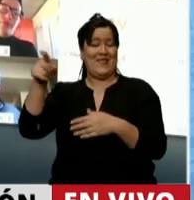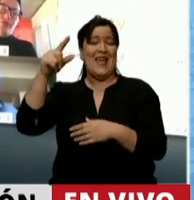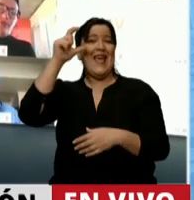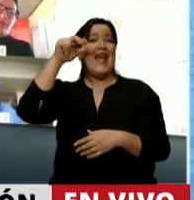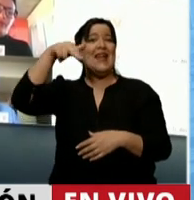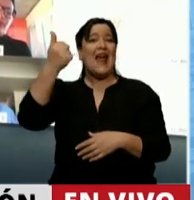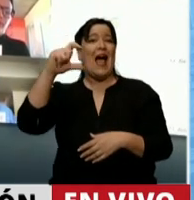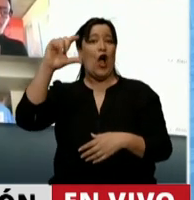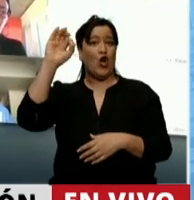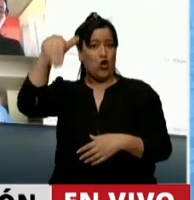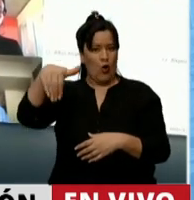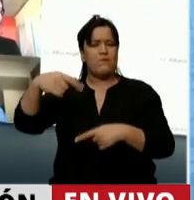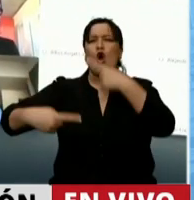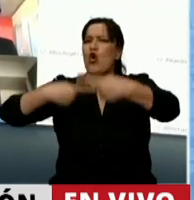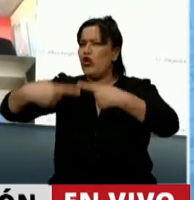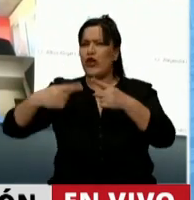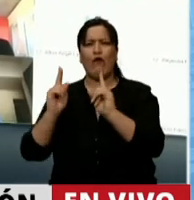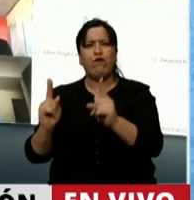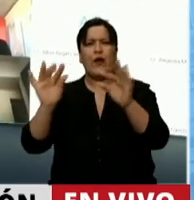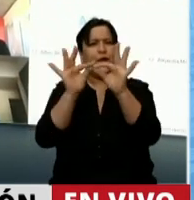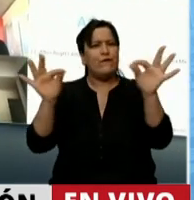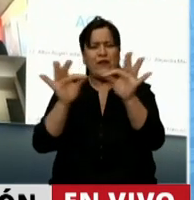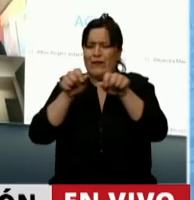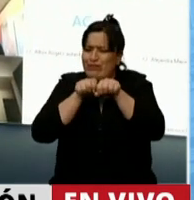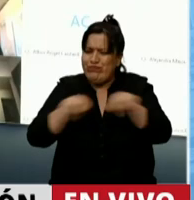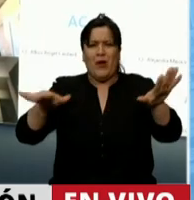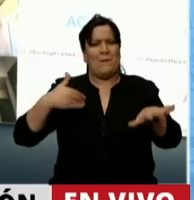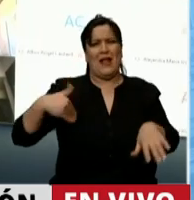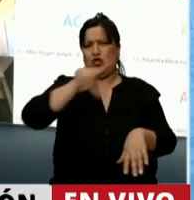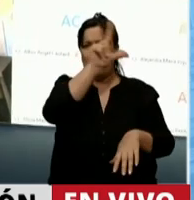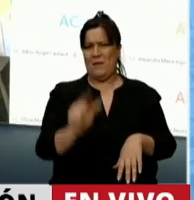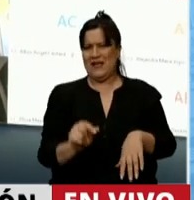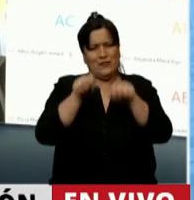avanzando en el tendido de fibra óptica a lo largo y a ancho del país.